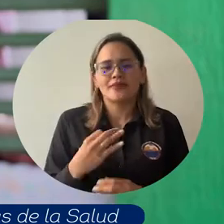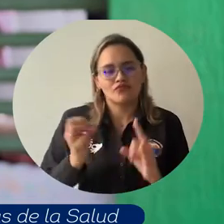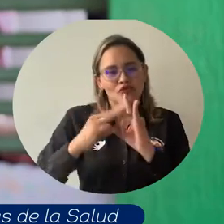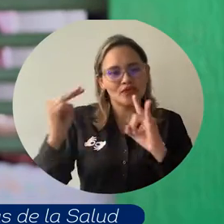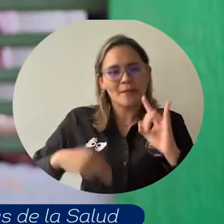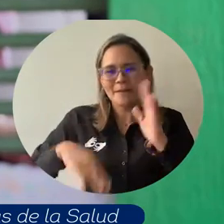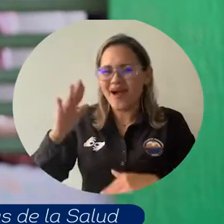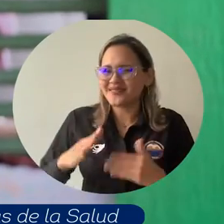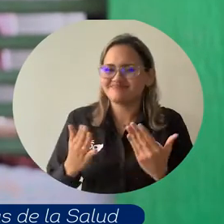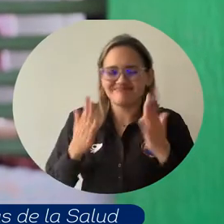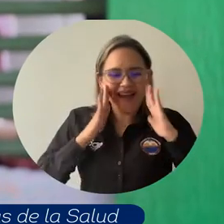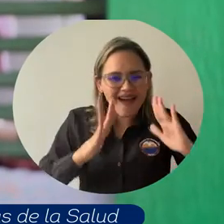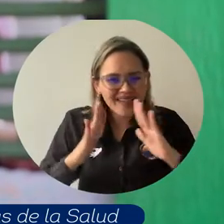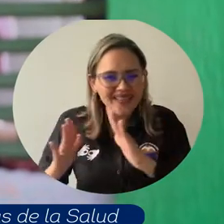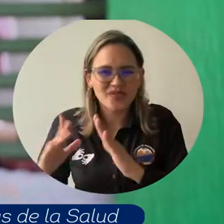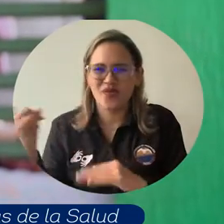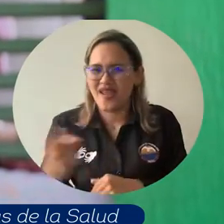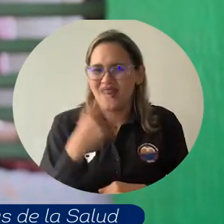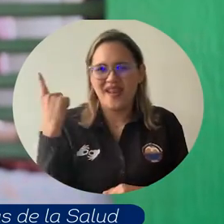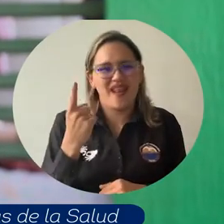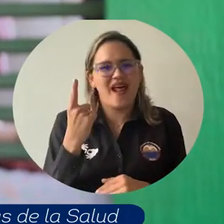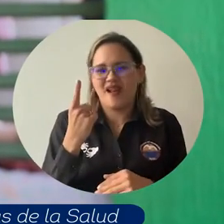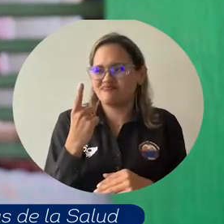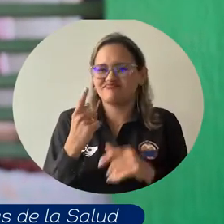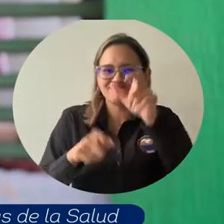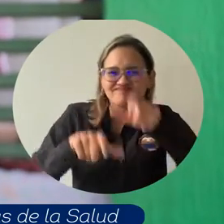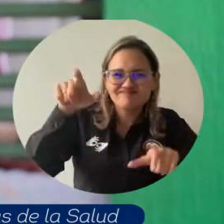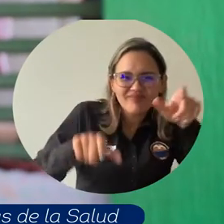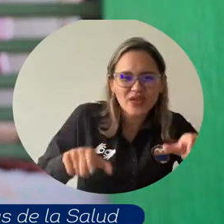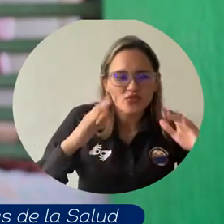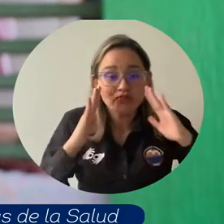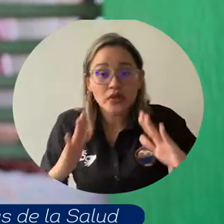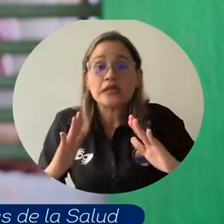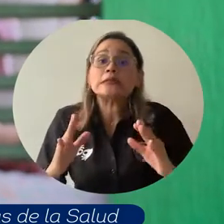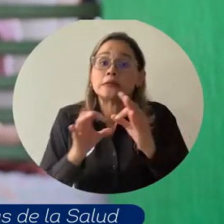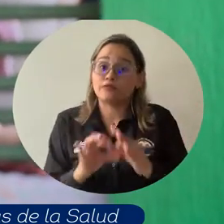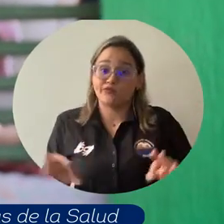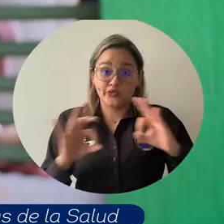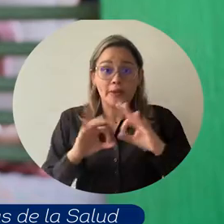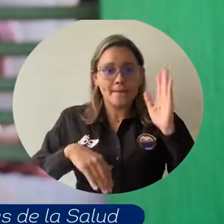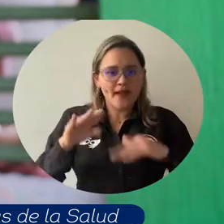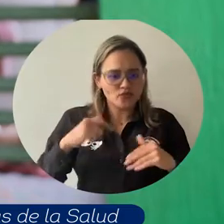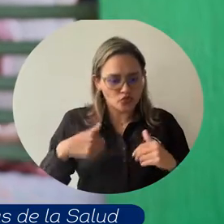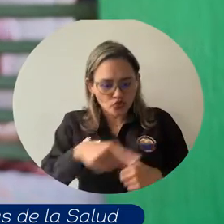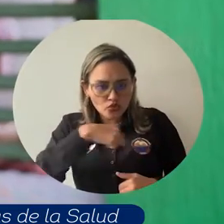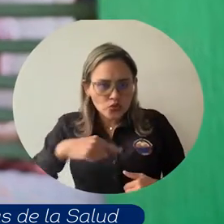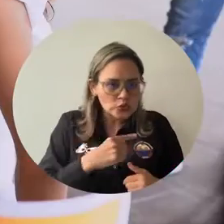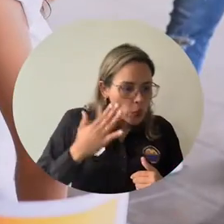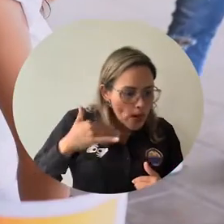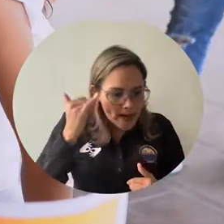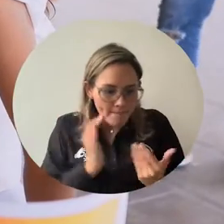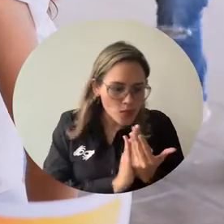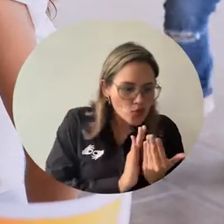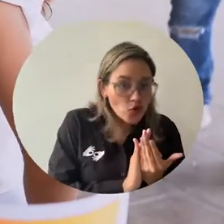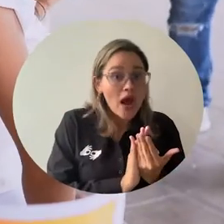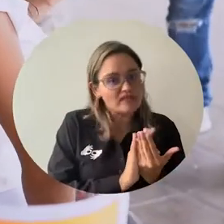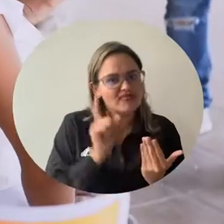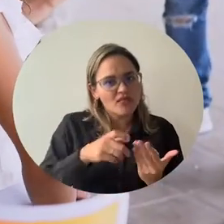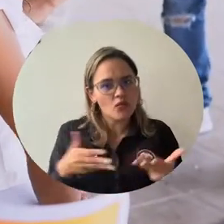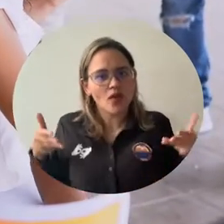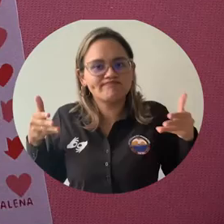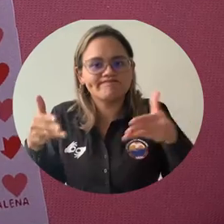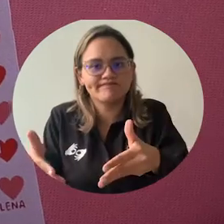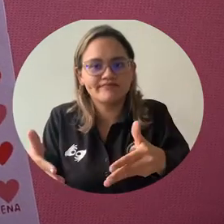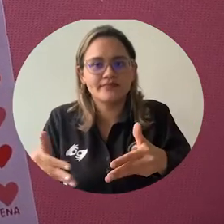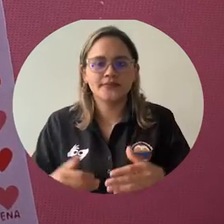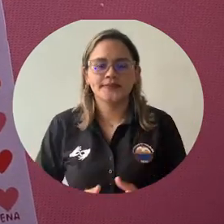preocupamos por todos los problemas que tenga la población y obviamente nosotros desde la educación hacemos intervención a cada una de ellas.